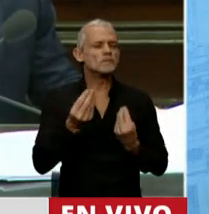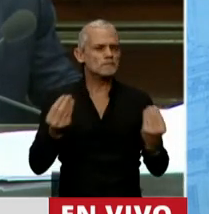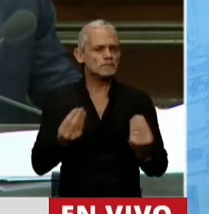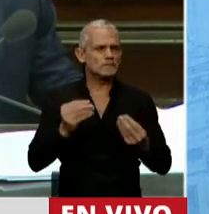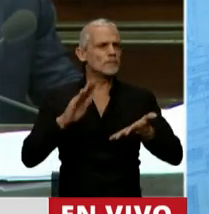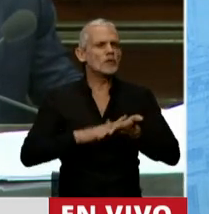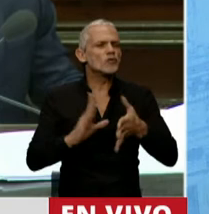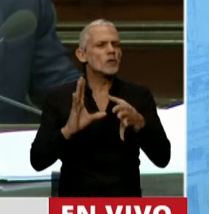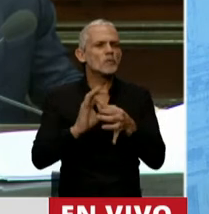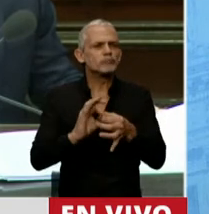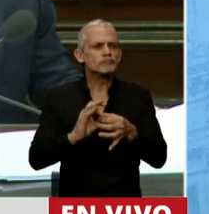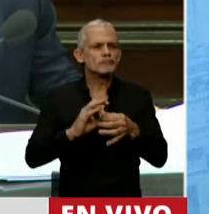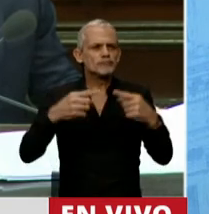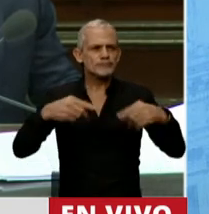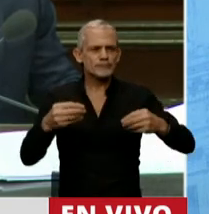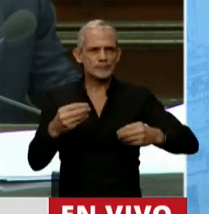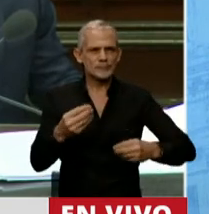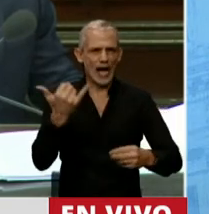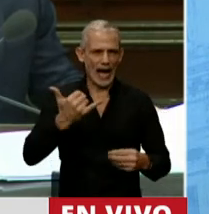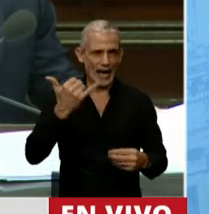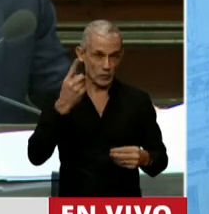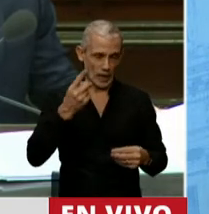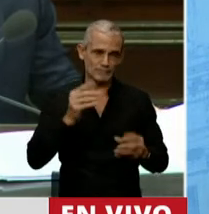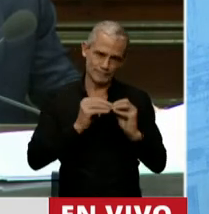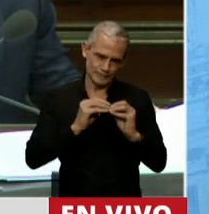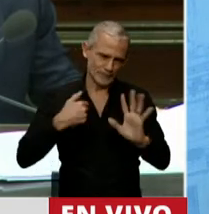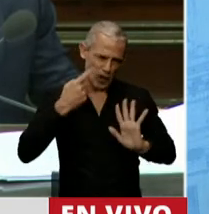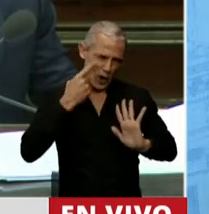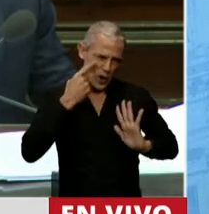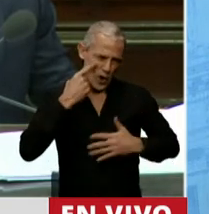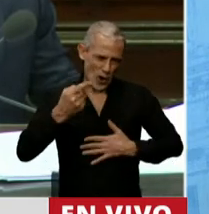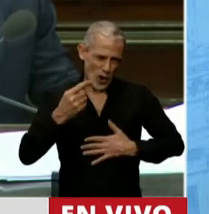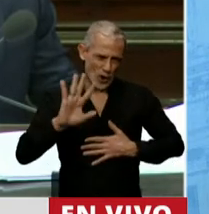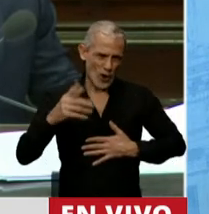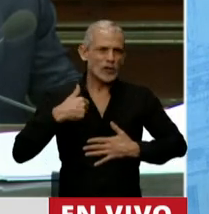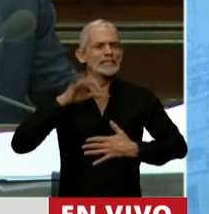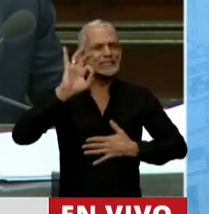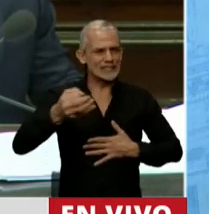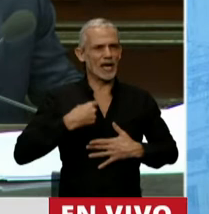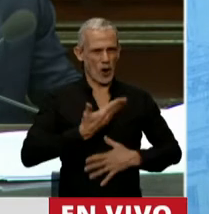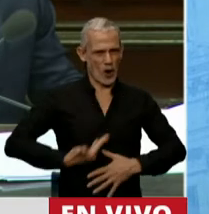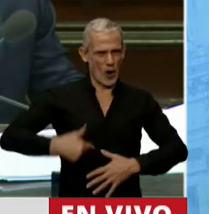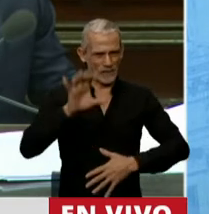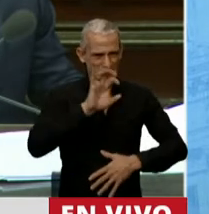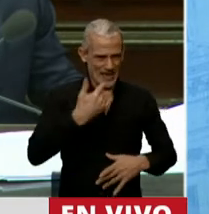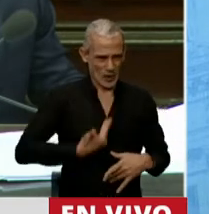lógicamente, con una cuestión que conozco y que sé la posición de nuestro gobierno.